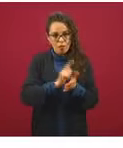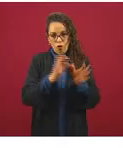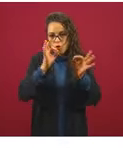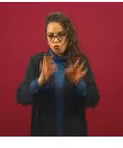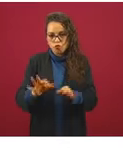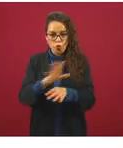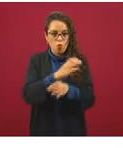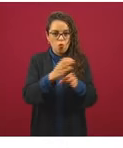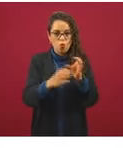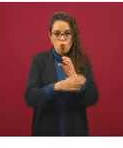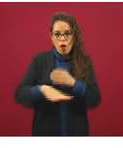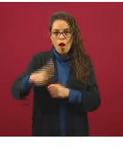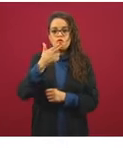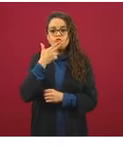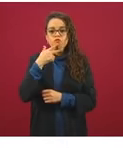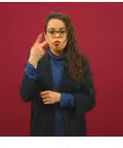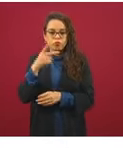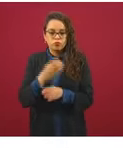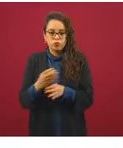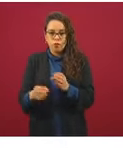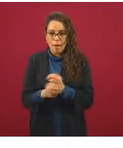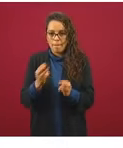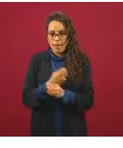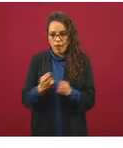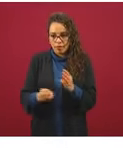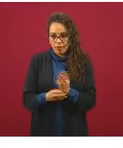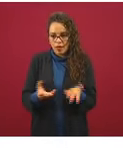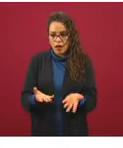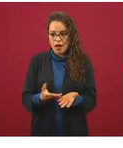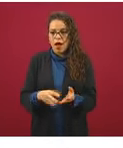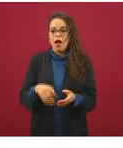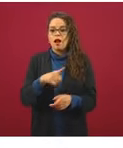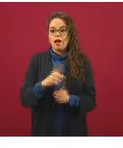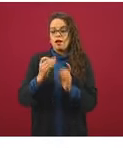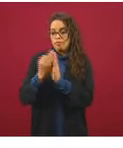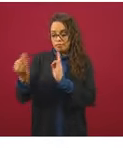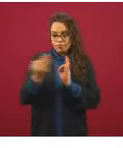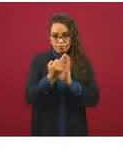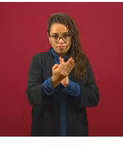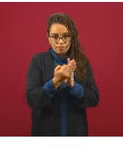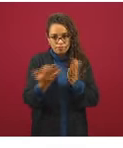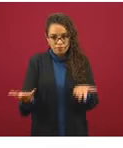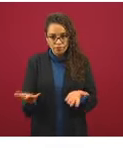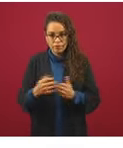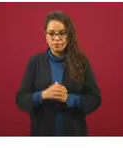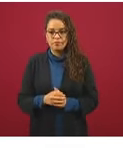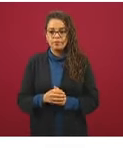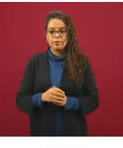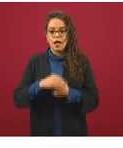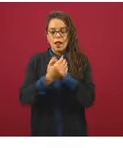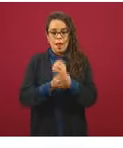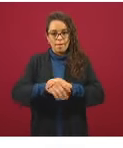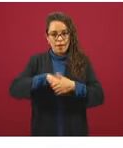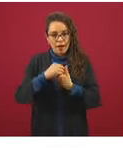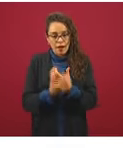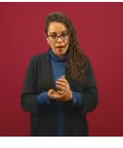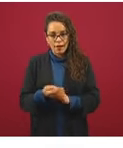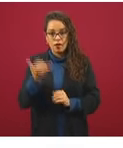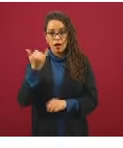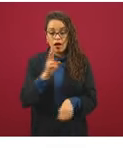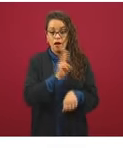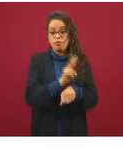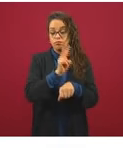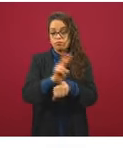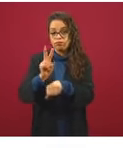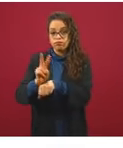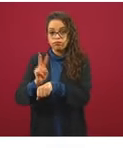superficies de uso común, el lavado correcto y constante de manos, los filtros que hemos comentado ya, filtros sanitarios de